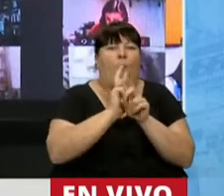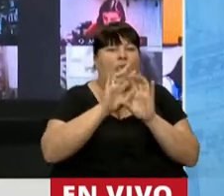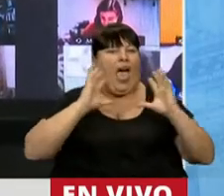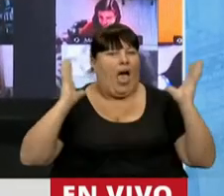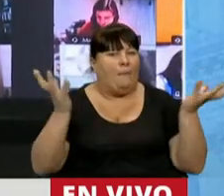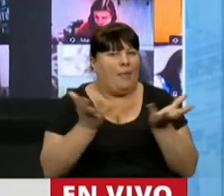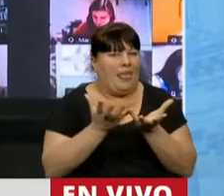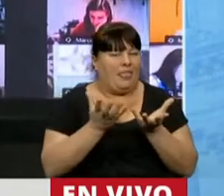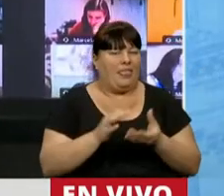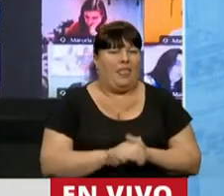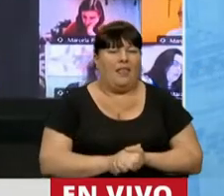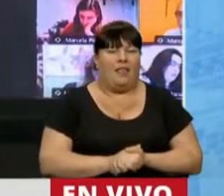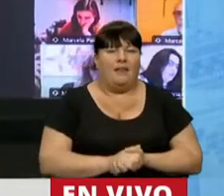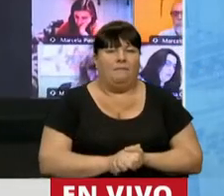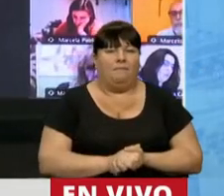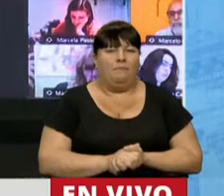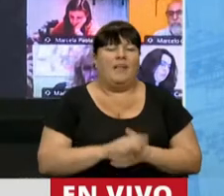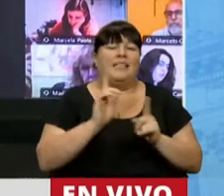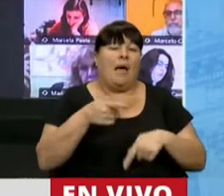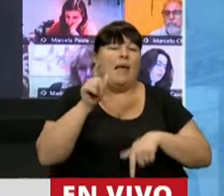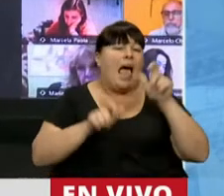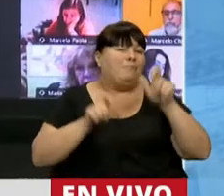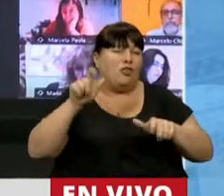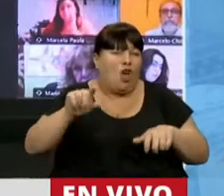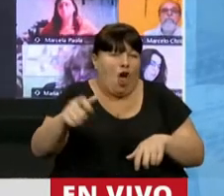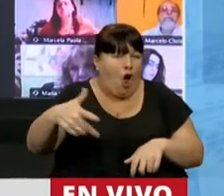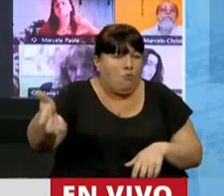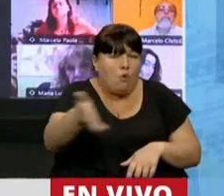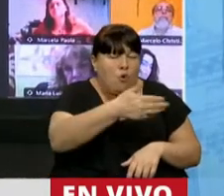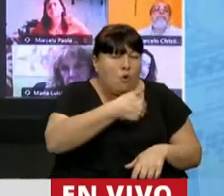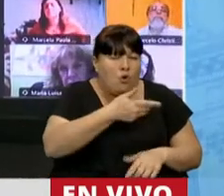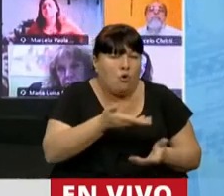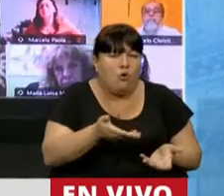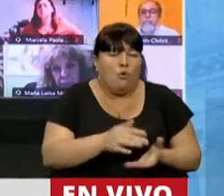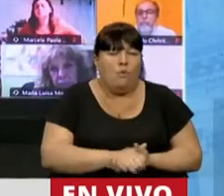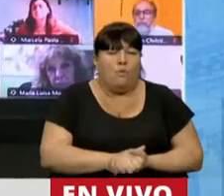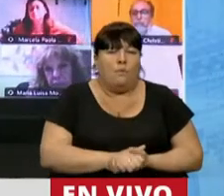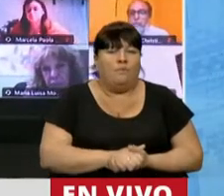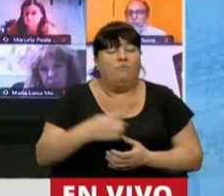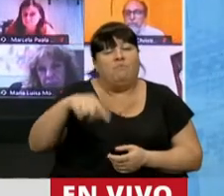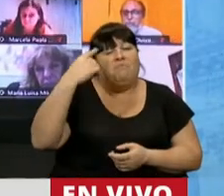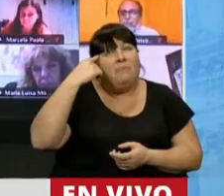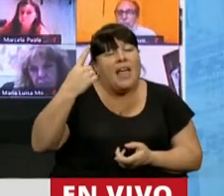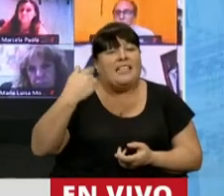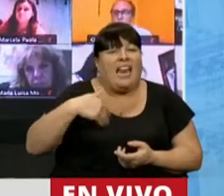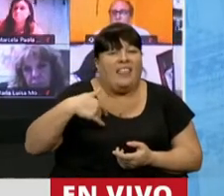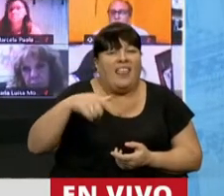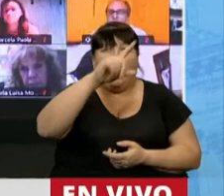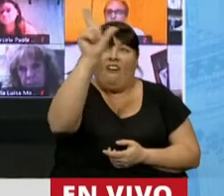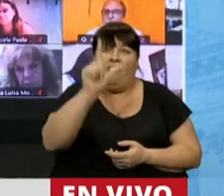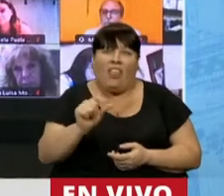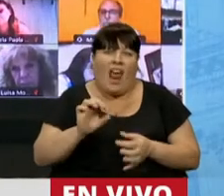ambiente, y que los ciudadanos de a pie, que creen en un país federal